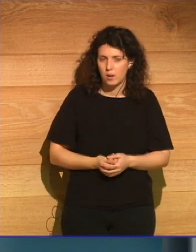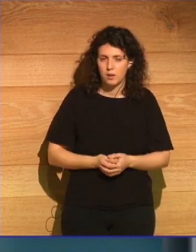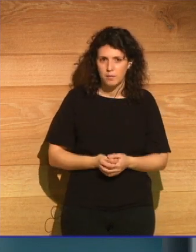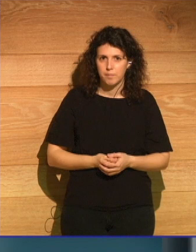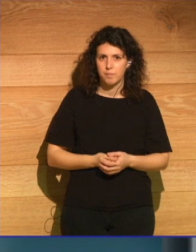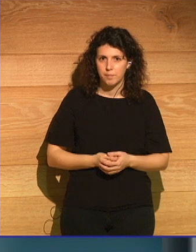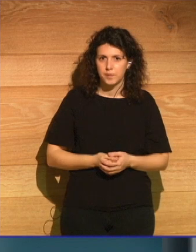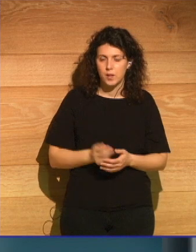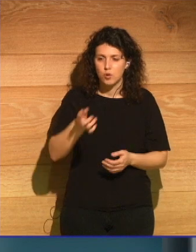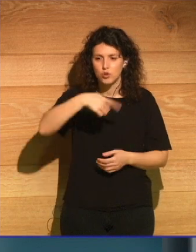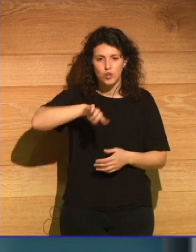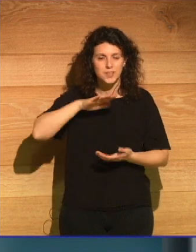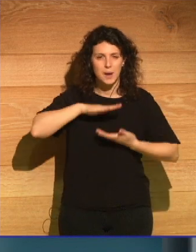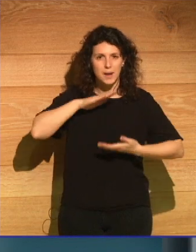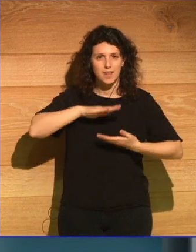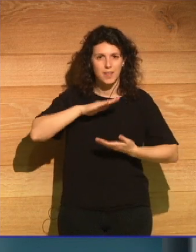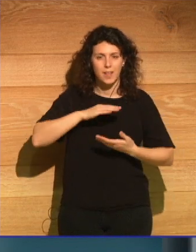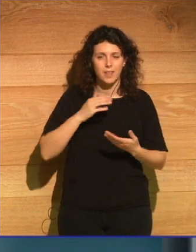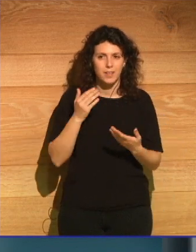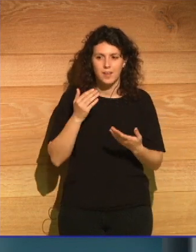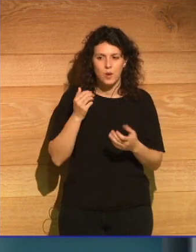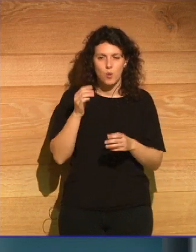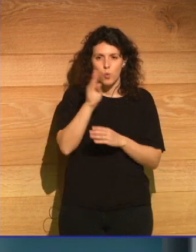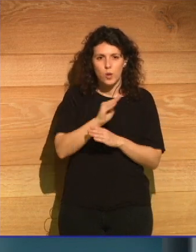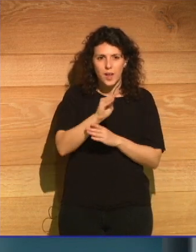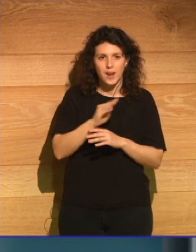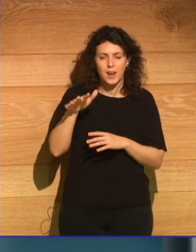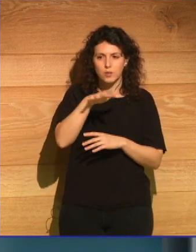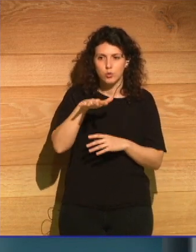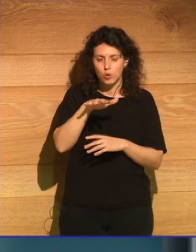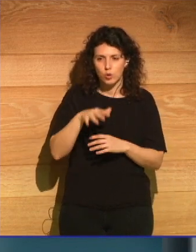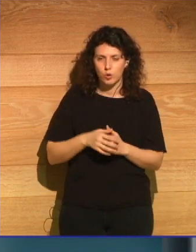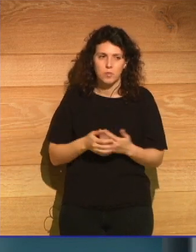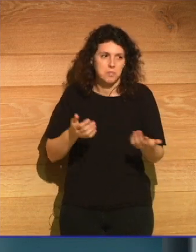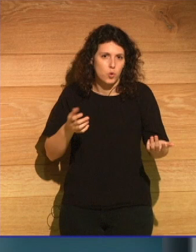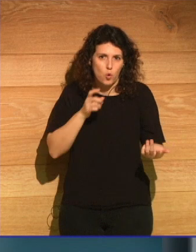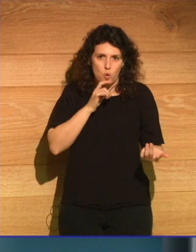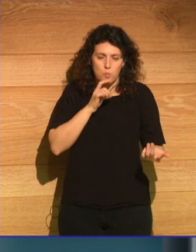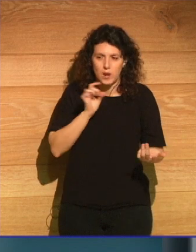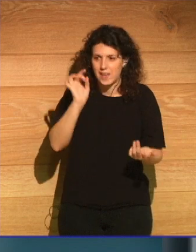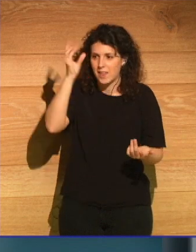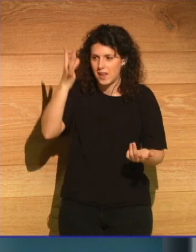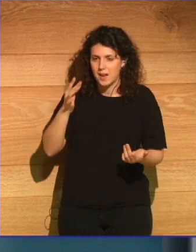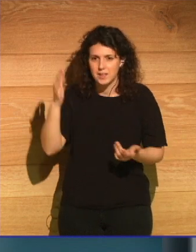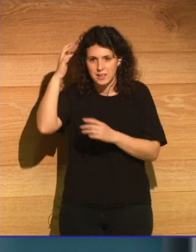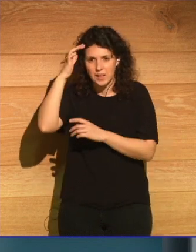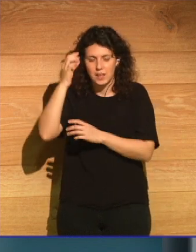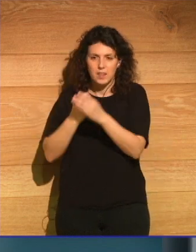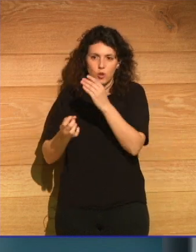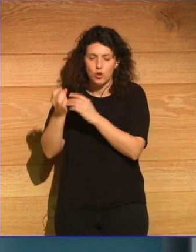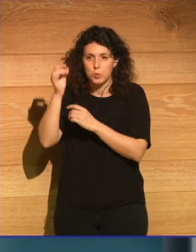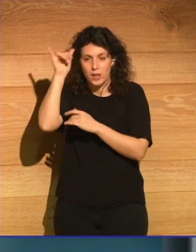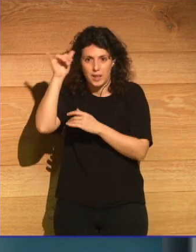cómo somos capaces de tratar el entorno como lo creamos qué ideas qué ideologías han hecho que esto sea posible